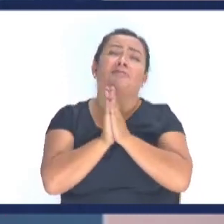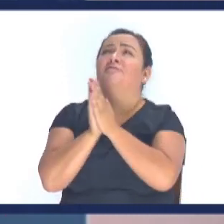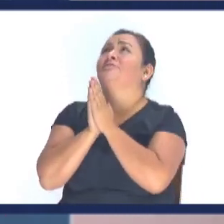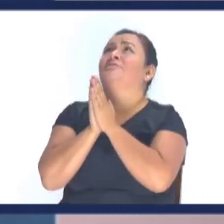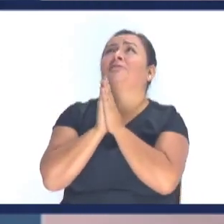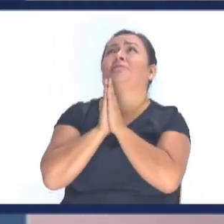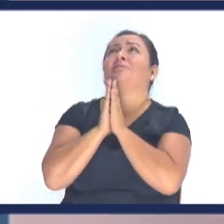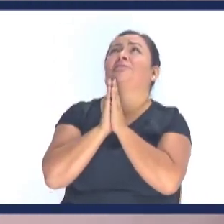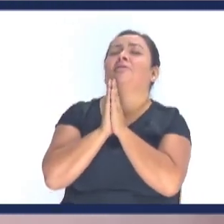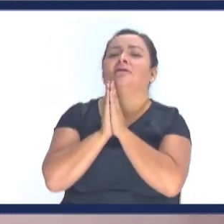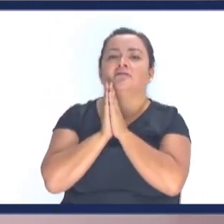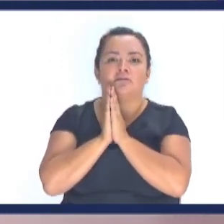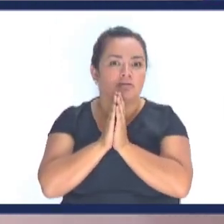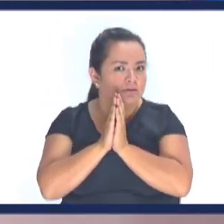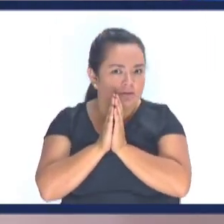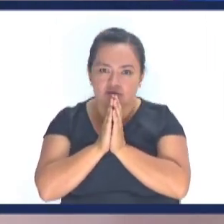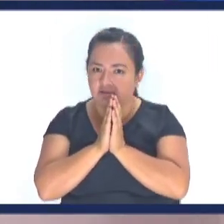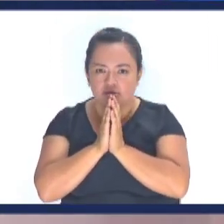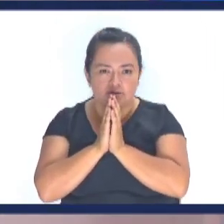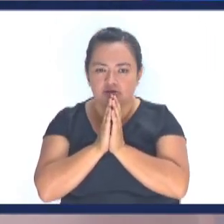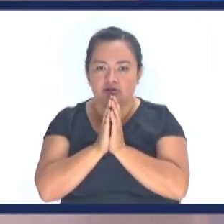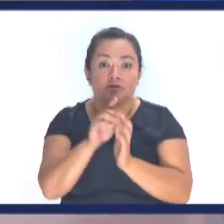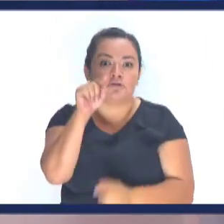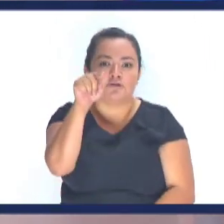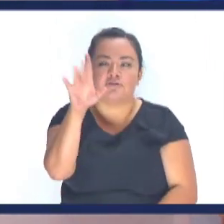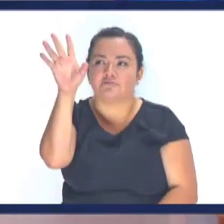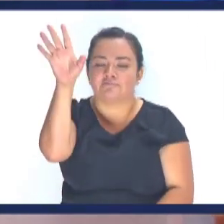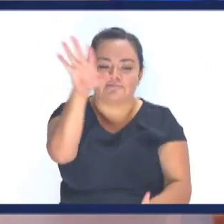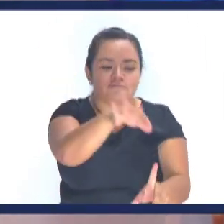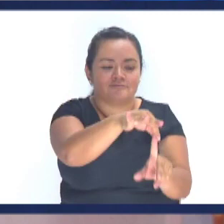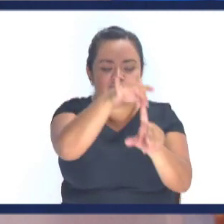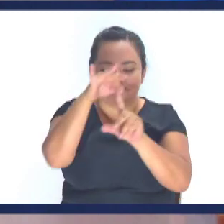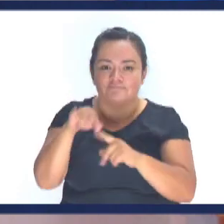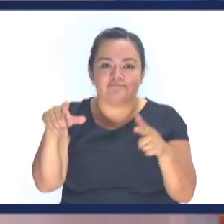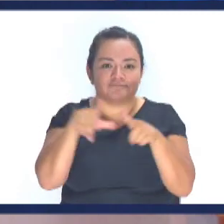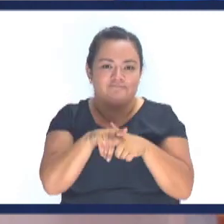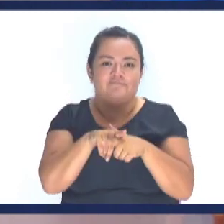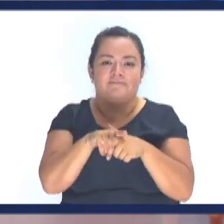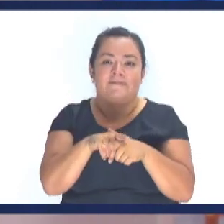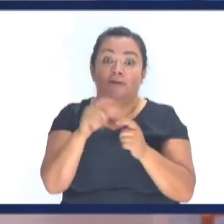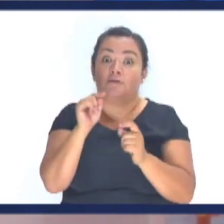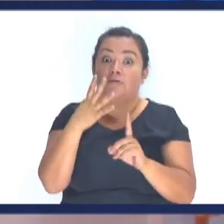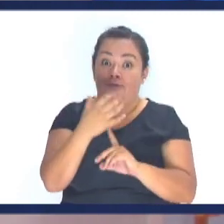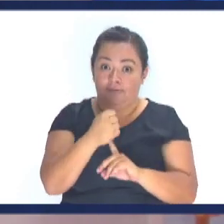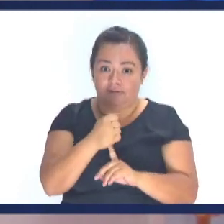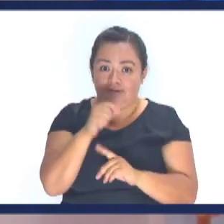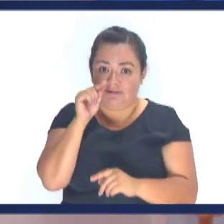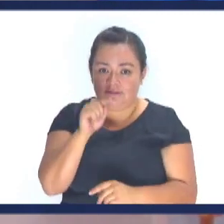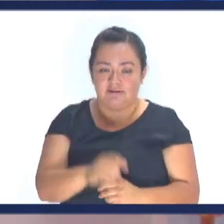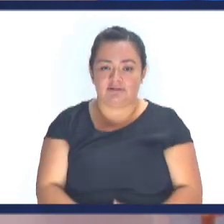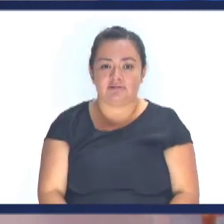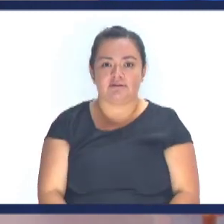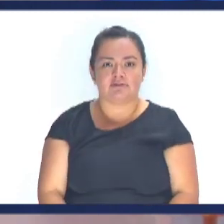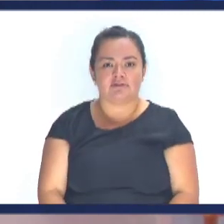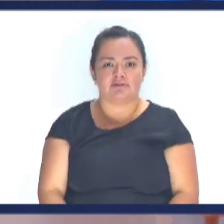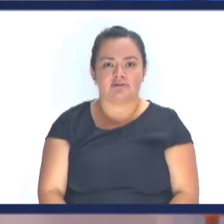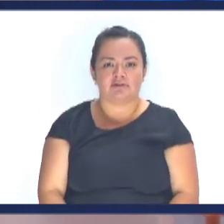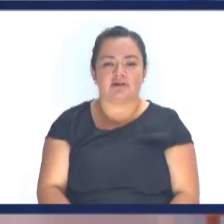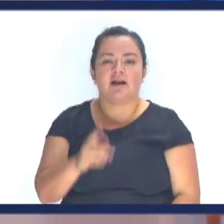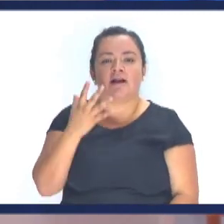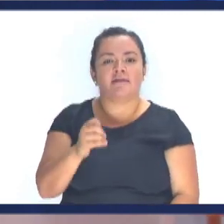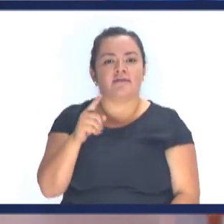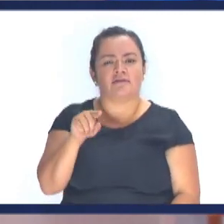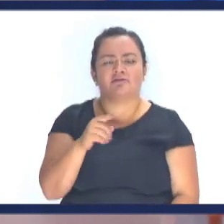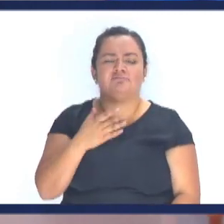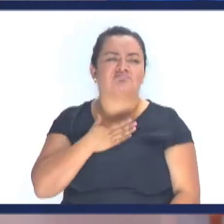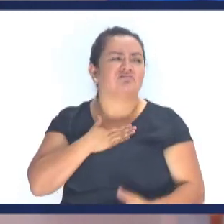favor, por favor Forma parte de esta institución Dios te trajo acá Y yo creo que te trajo Con un propósito El